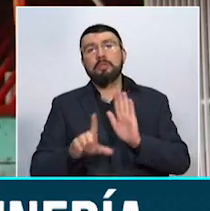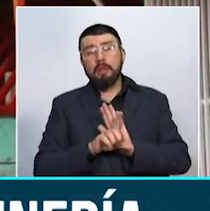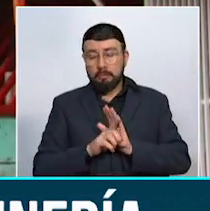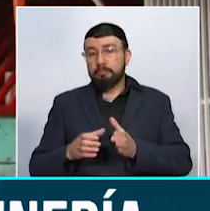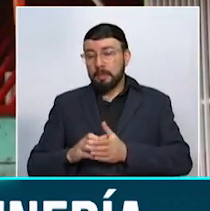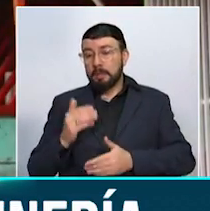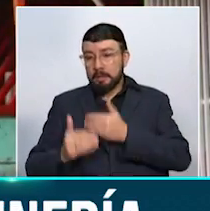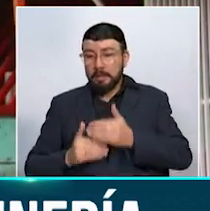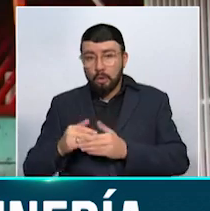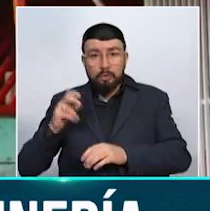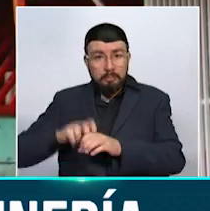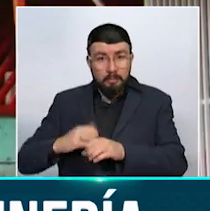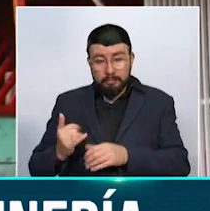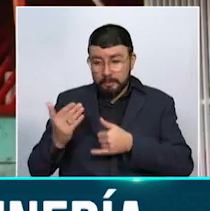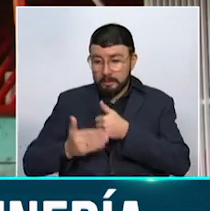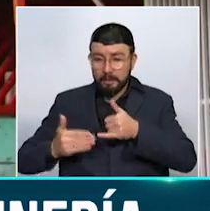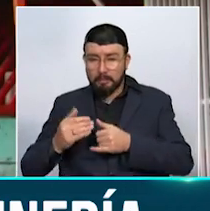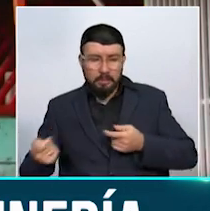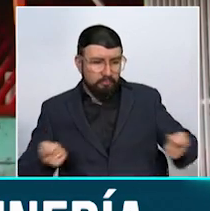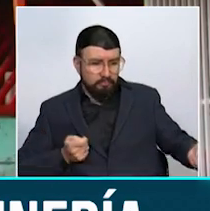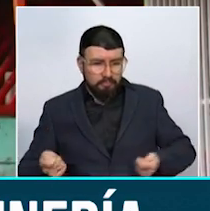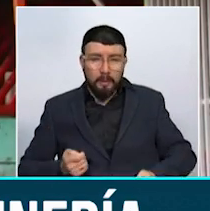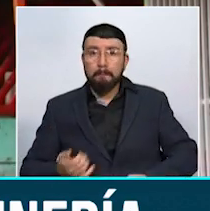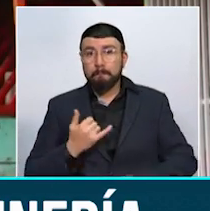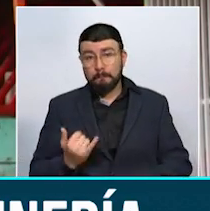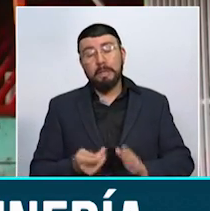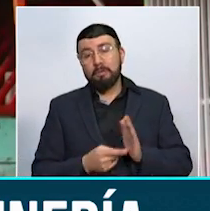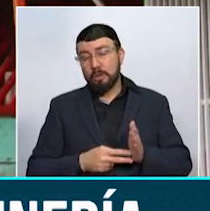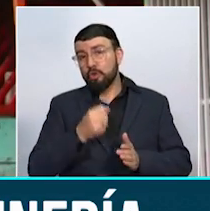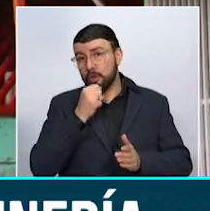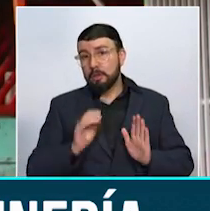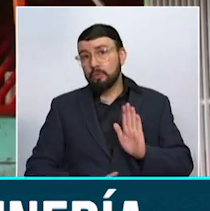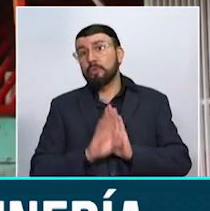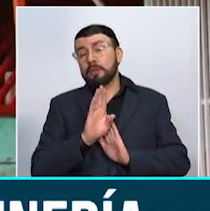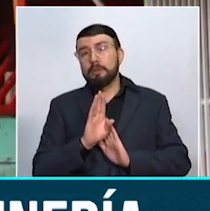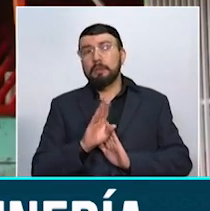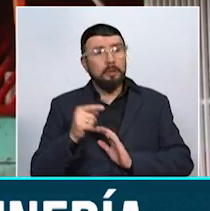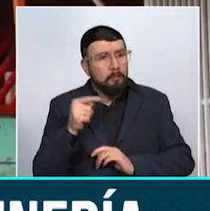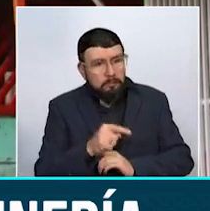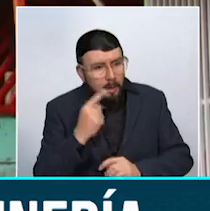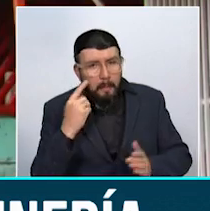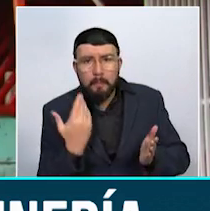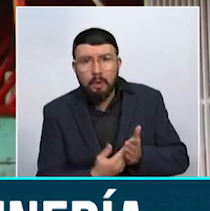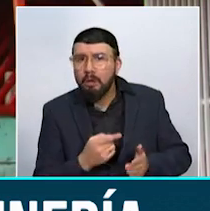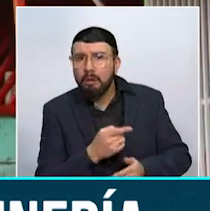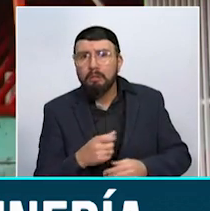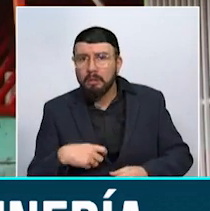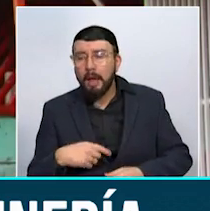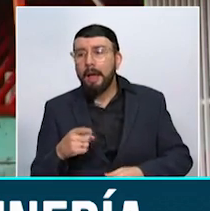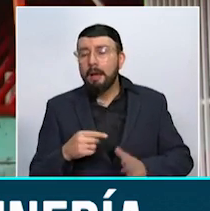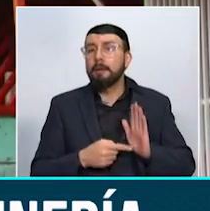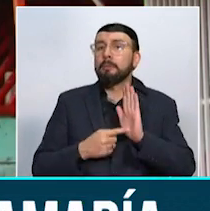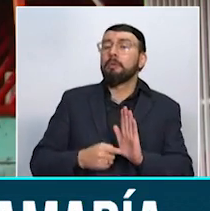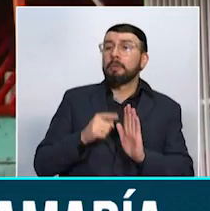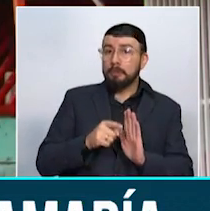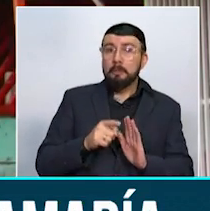Minero del departamento. Y eso es una muy buena noticia porque lo que está demostrándole a los mineros tradicionales